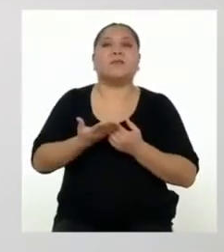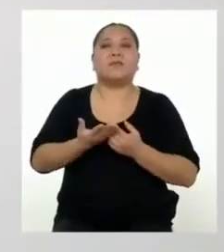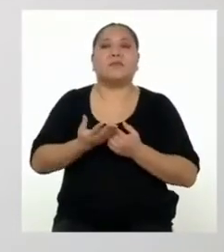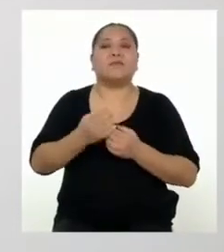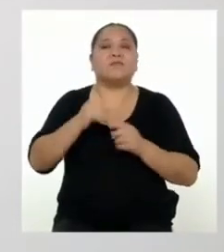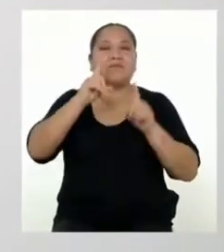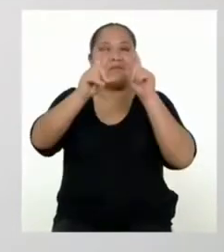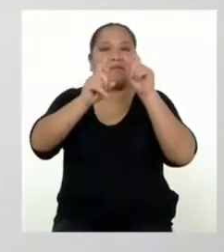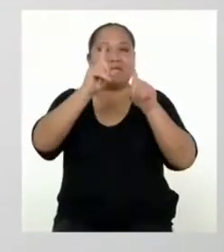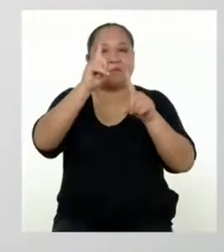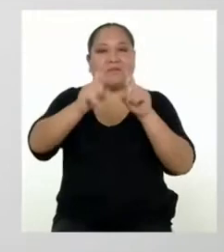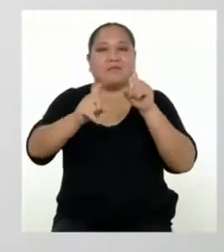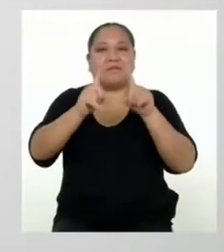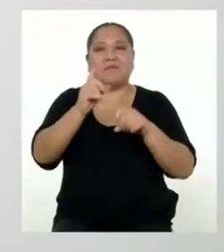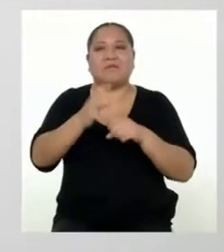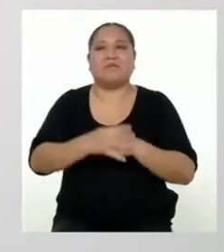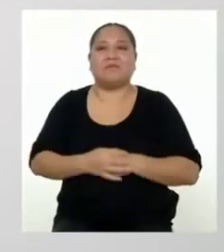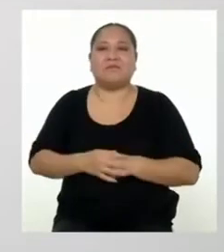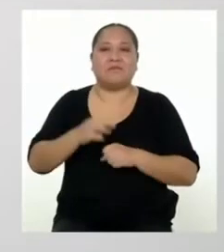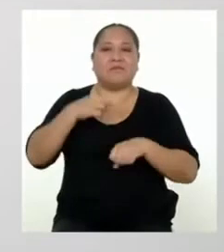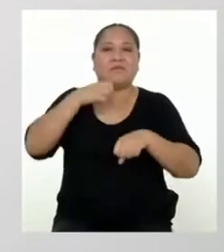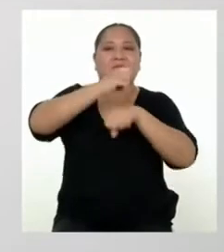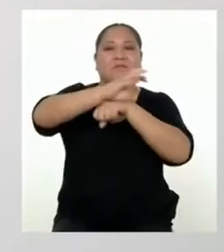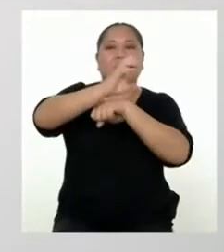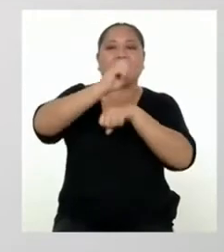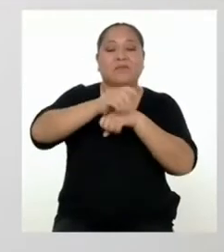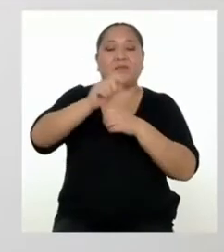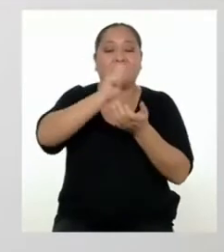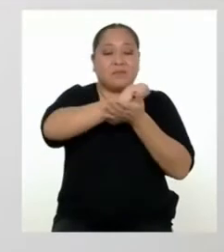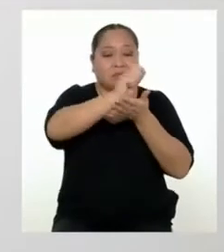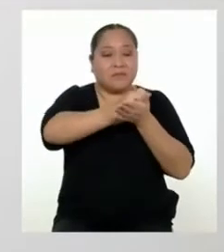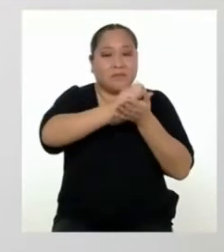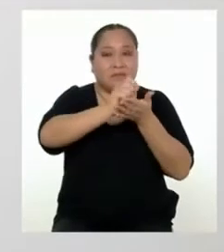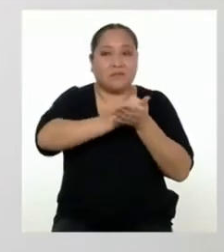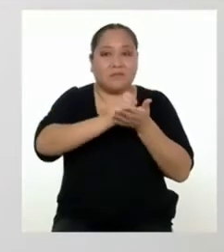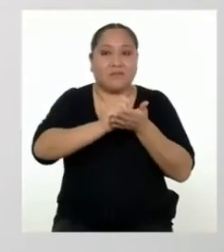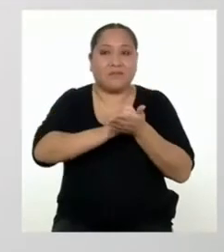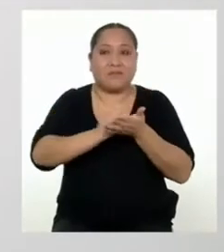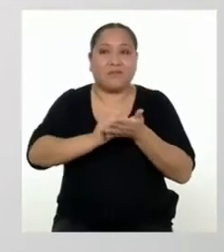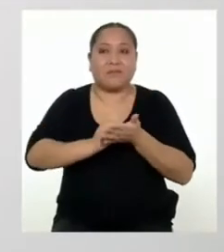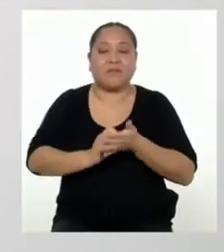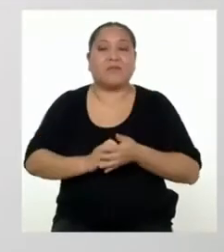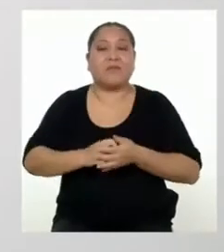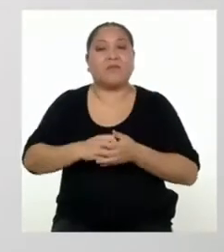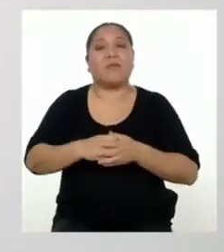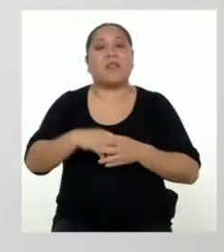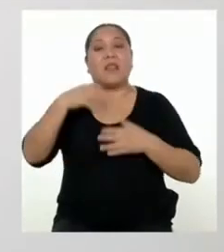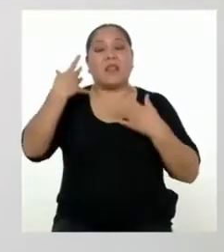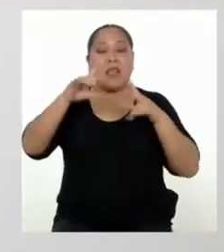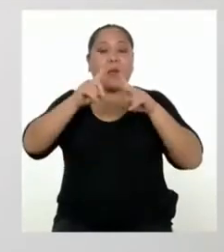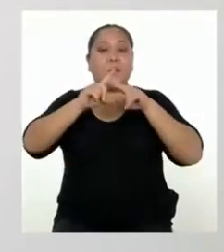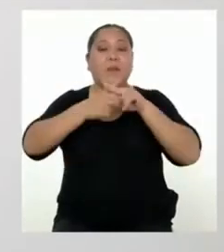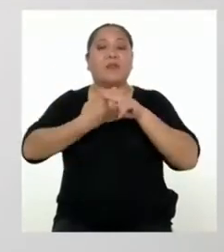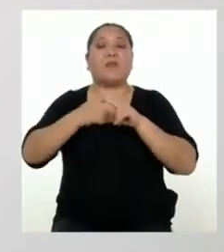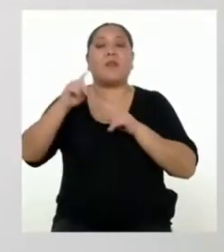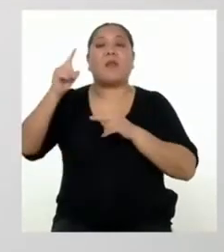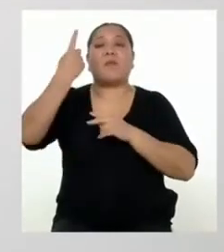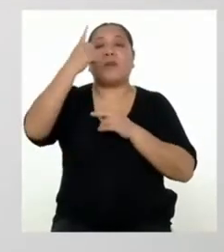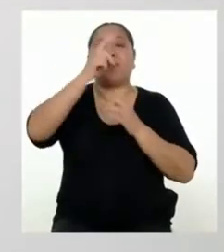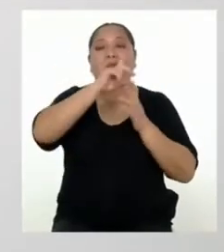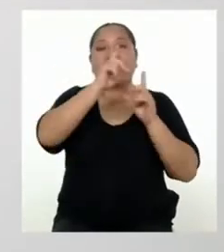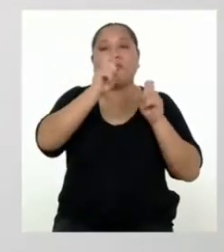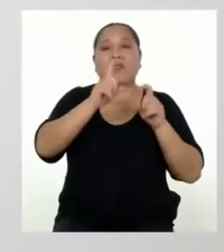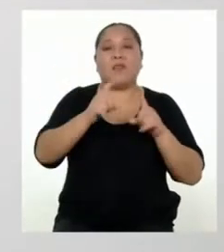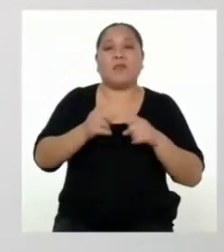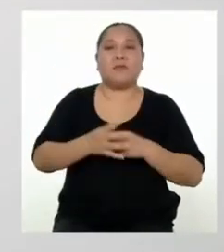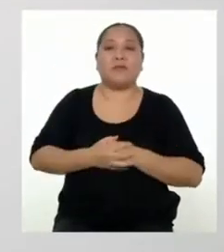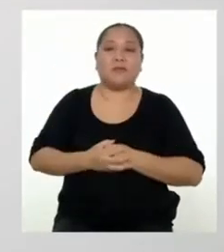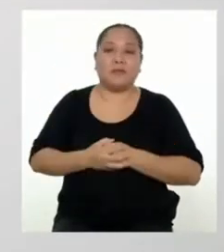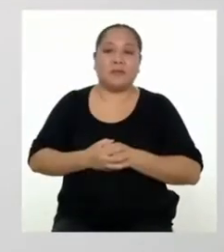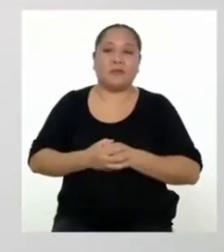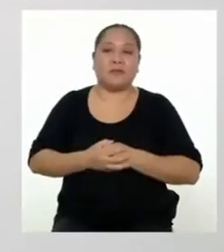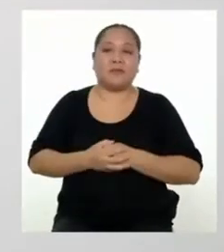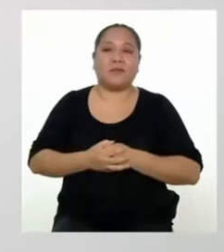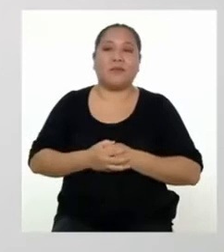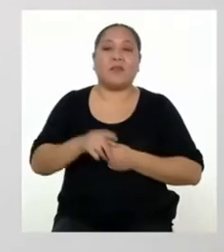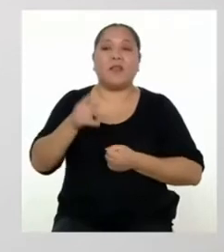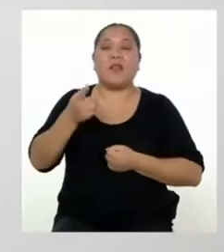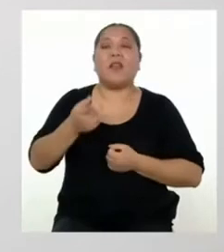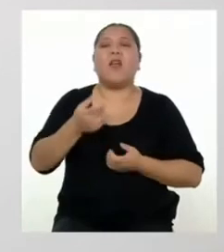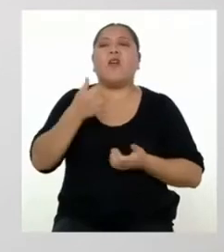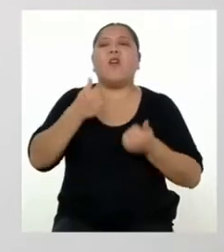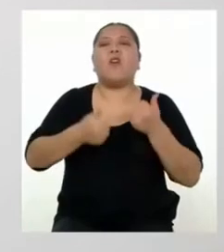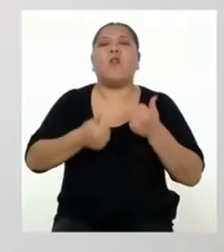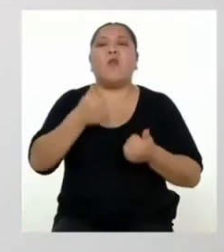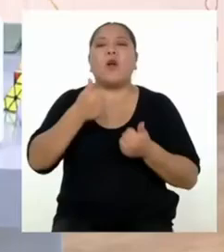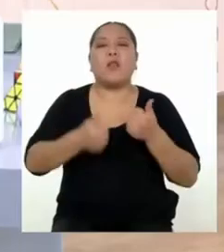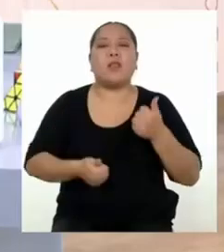siguientes preguntas, que recomiendo escriban en su cuaderno de apuntes. Empecemos por la primera. ¿Para qué elaborarás tu